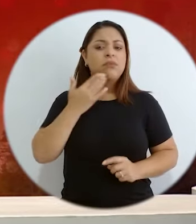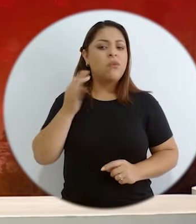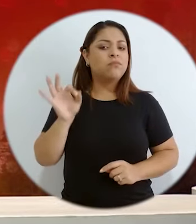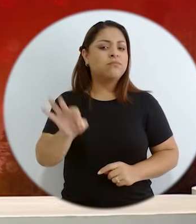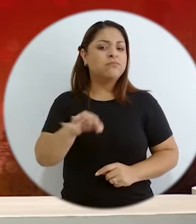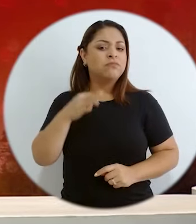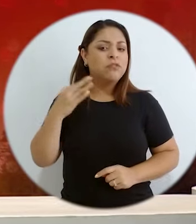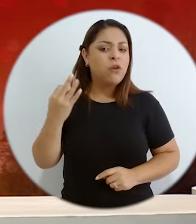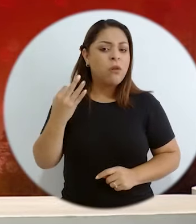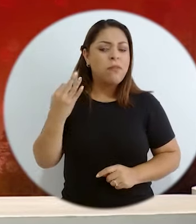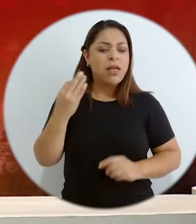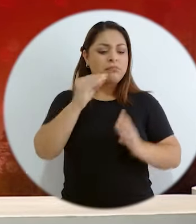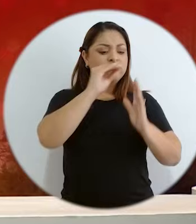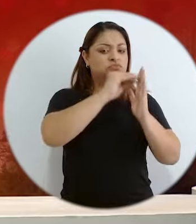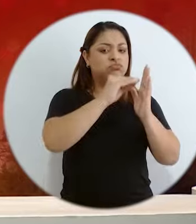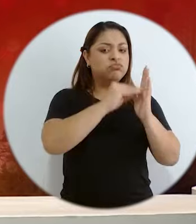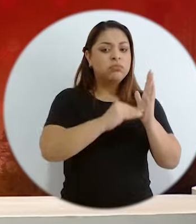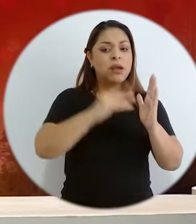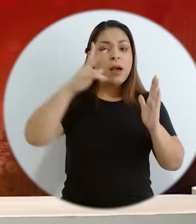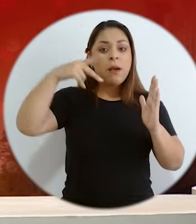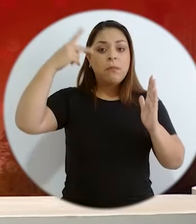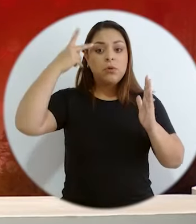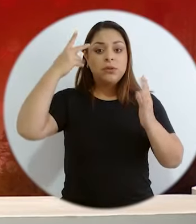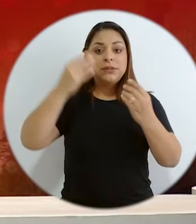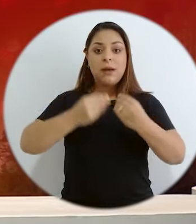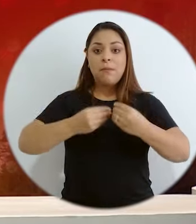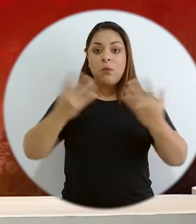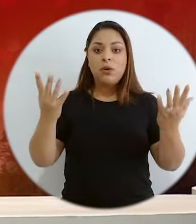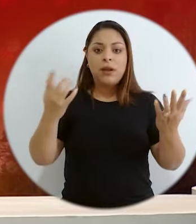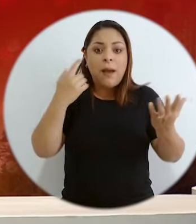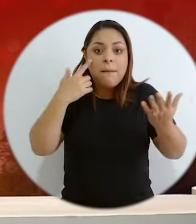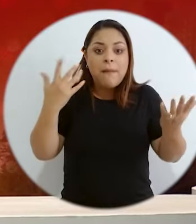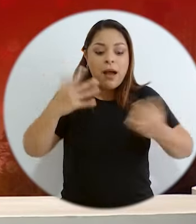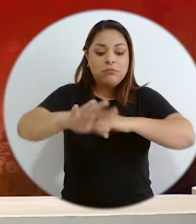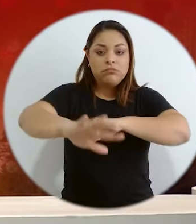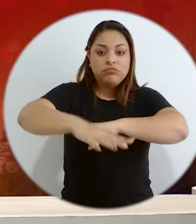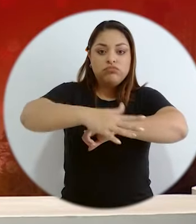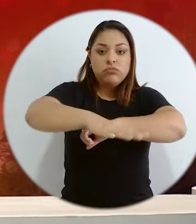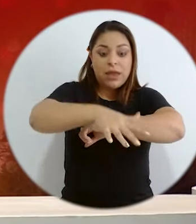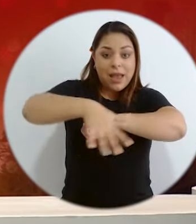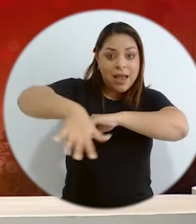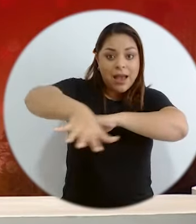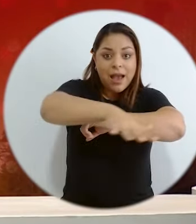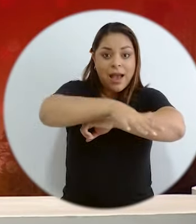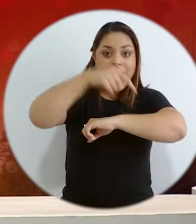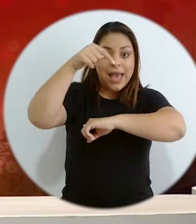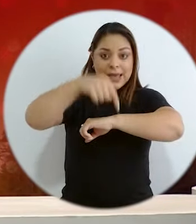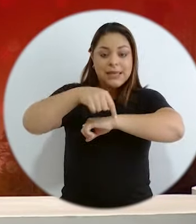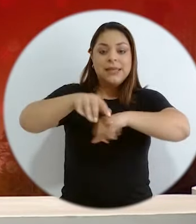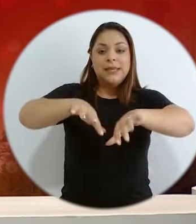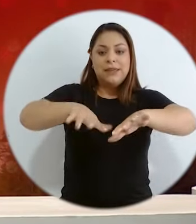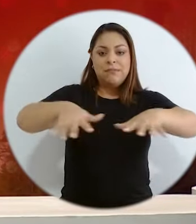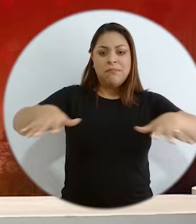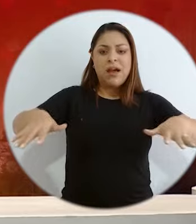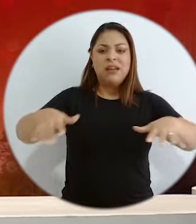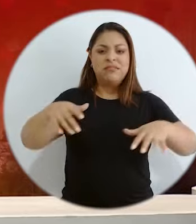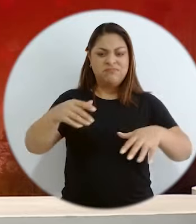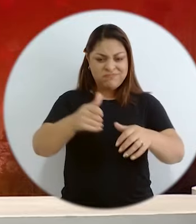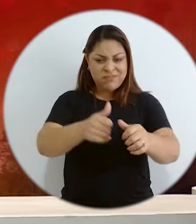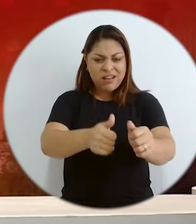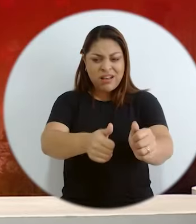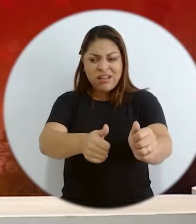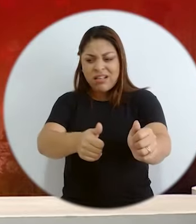hacer la política pública de tal forma que las zonas costeras nuestras y nuestros mares no estén